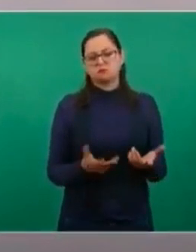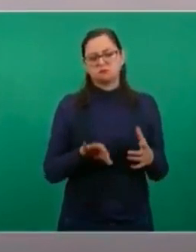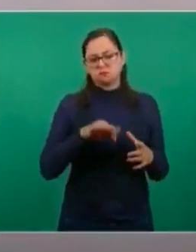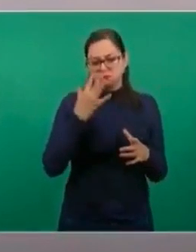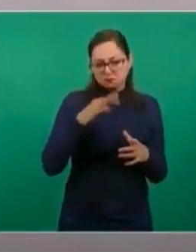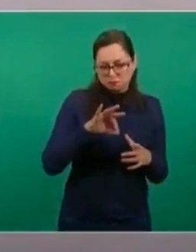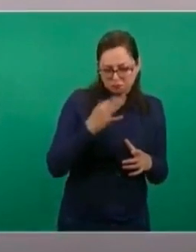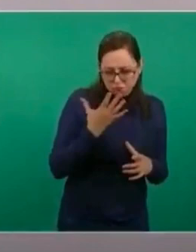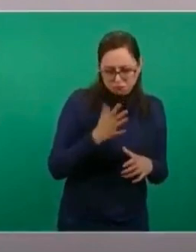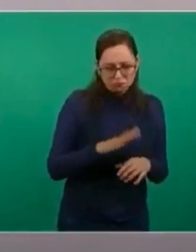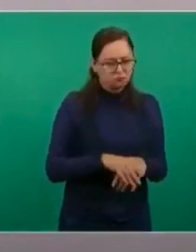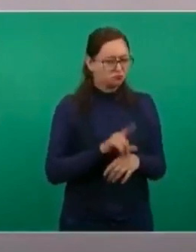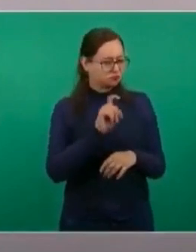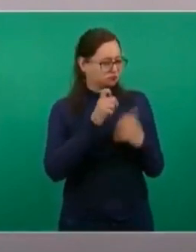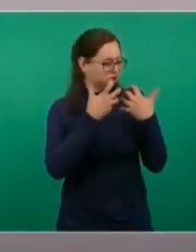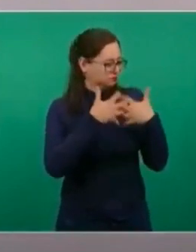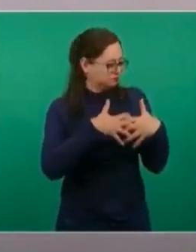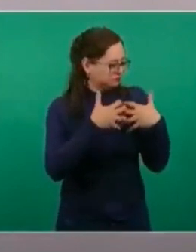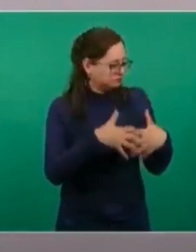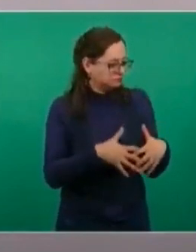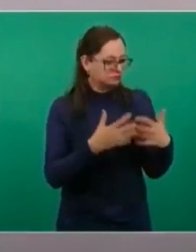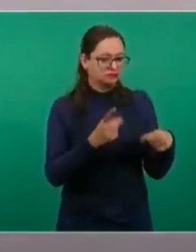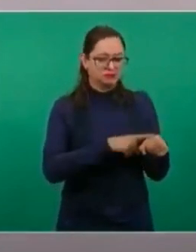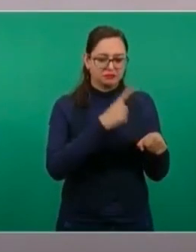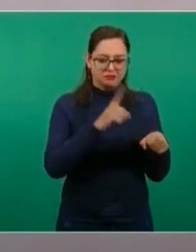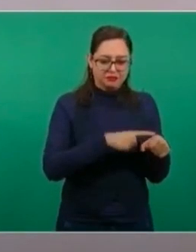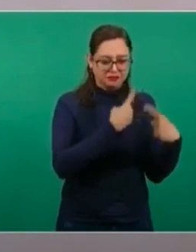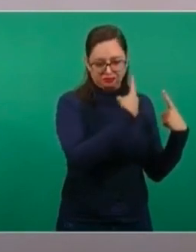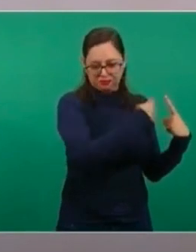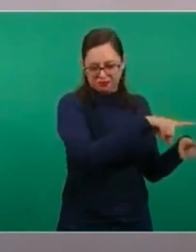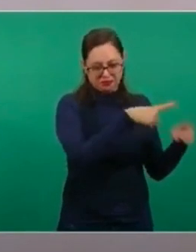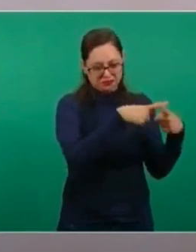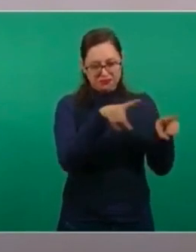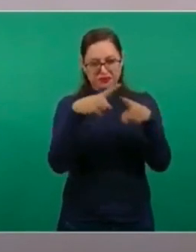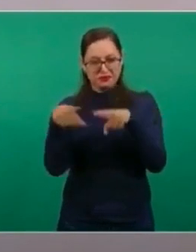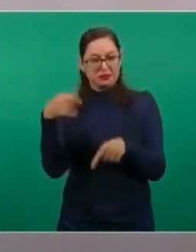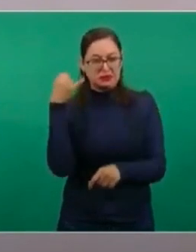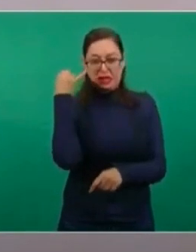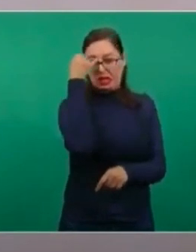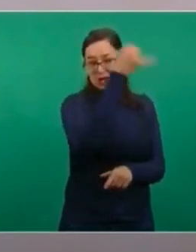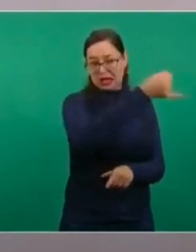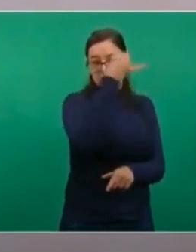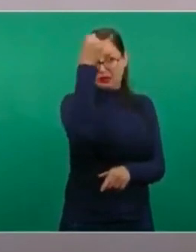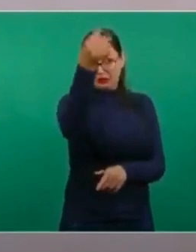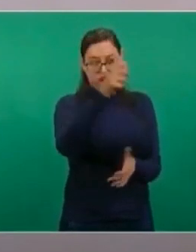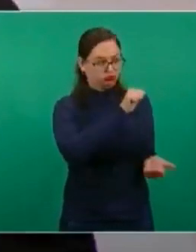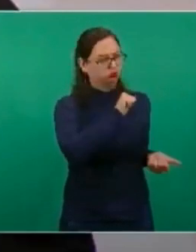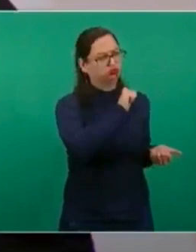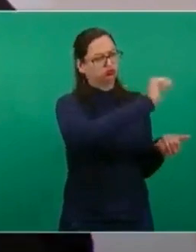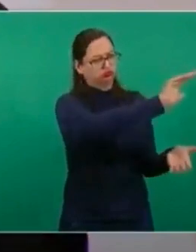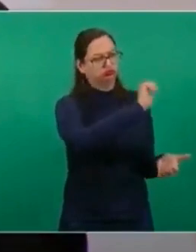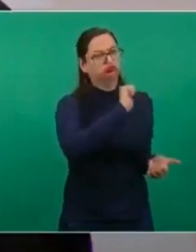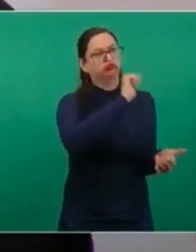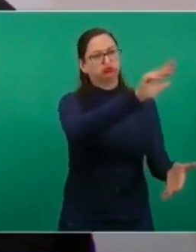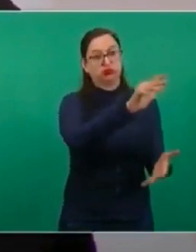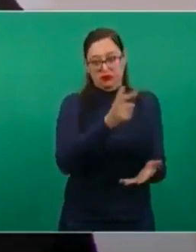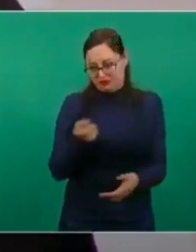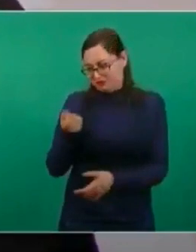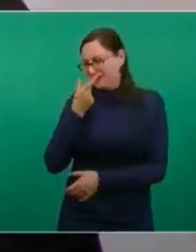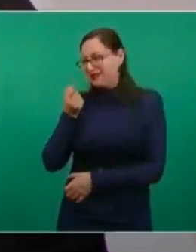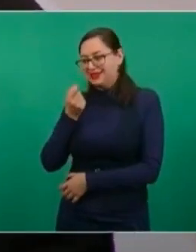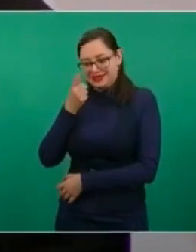aguas industrializadas que llegan hasta las comunidades más apartadas, así